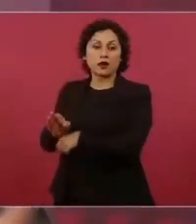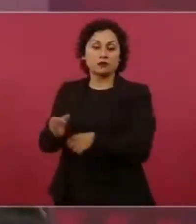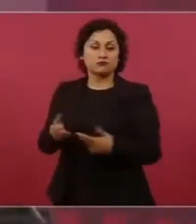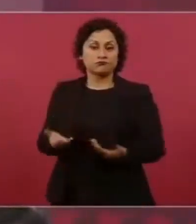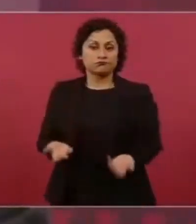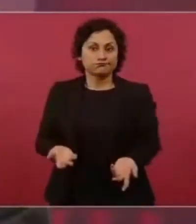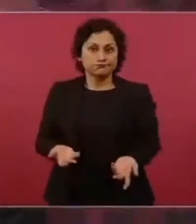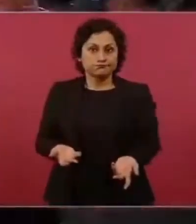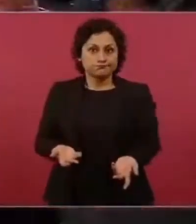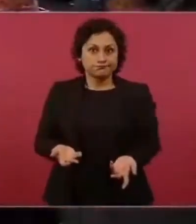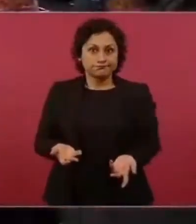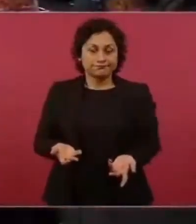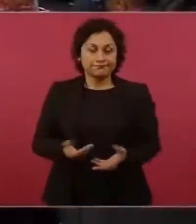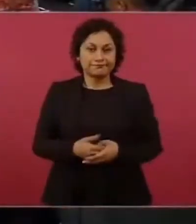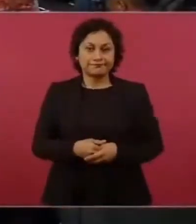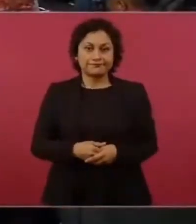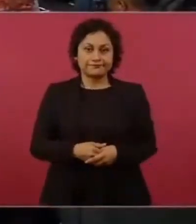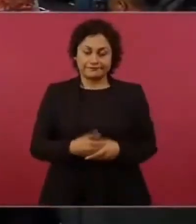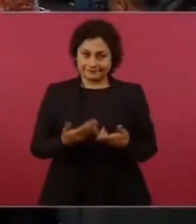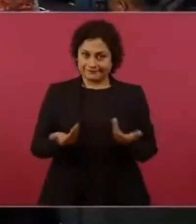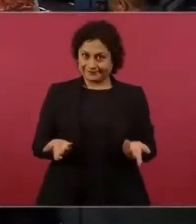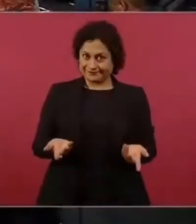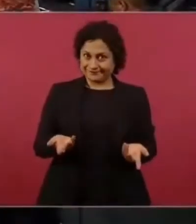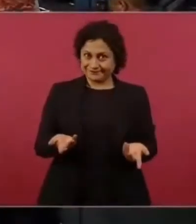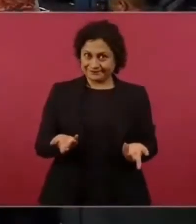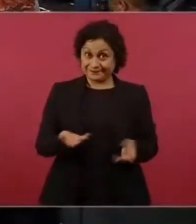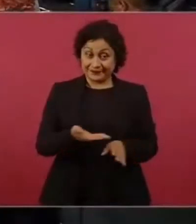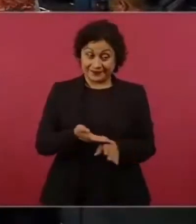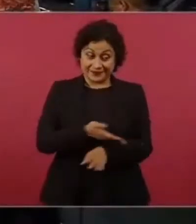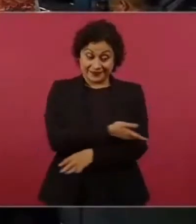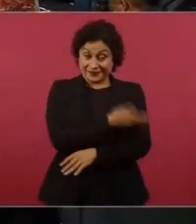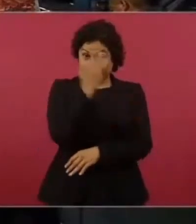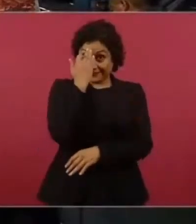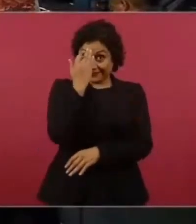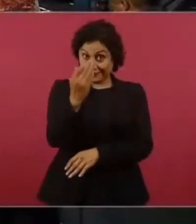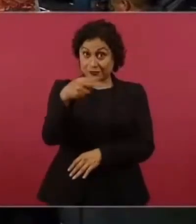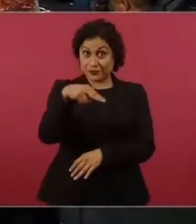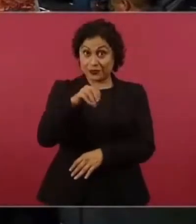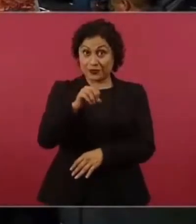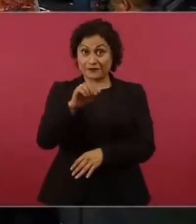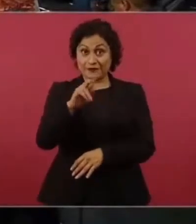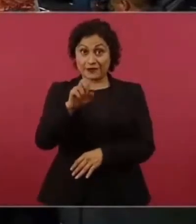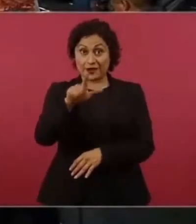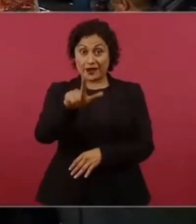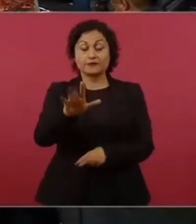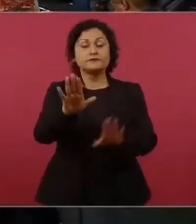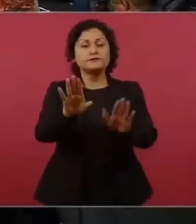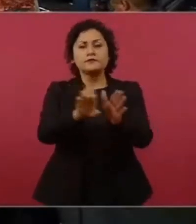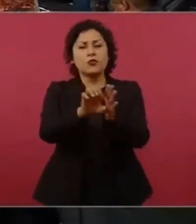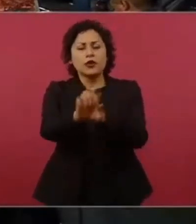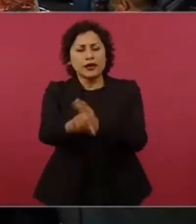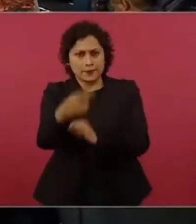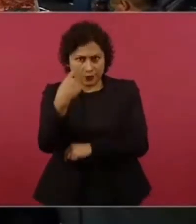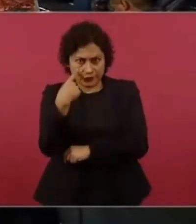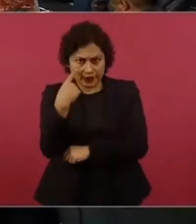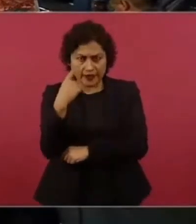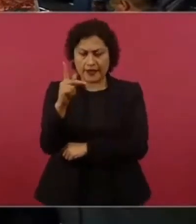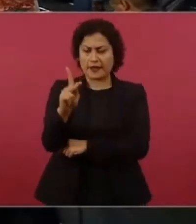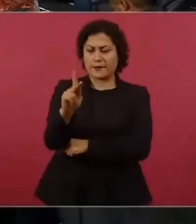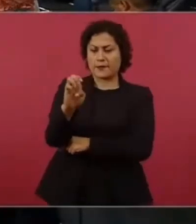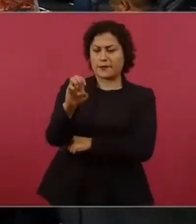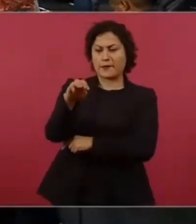Entonces, antes, Pemex tenía sus